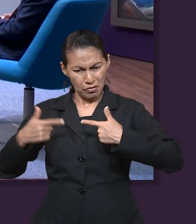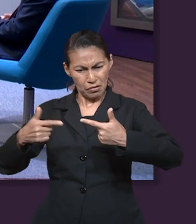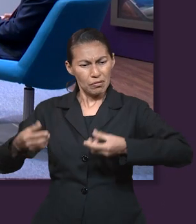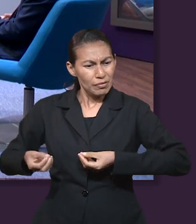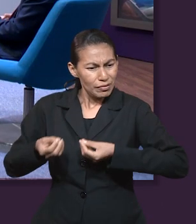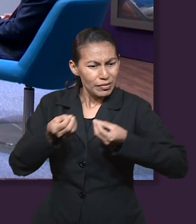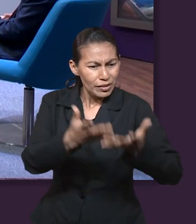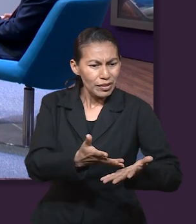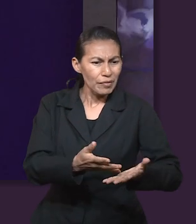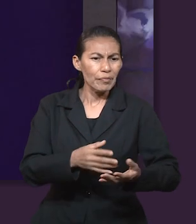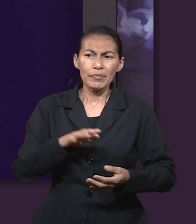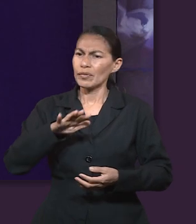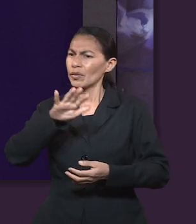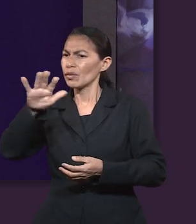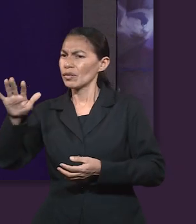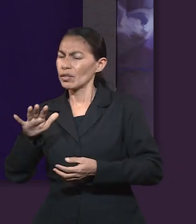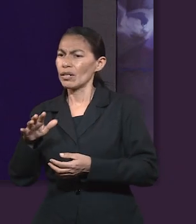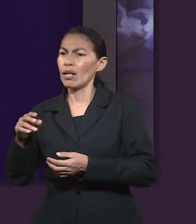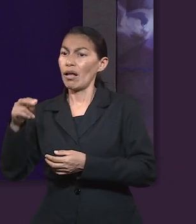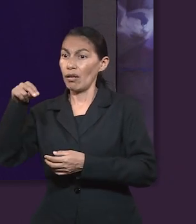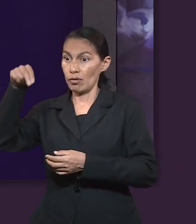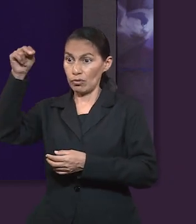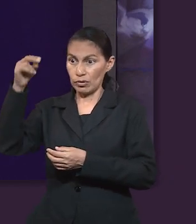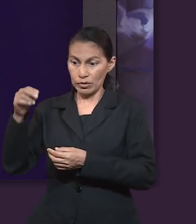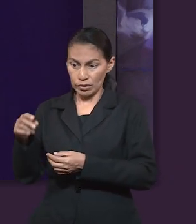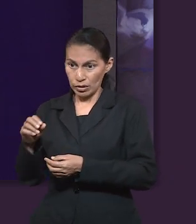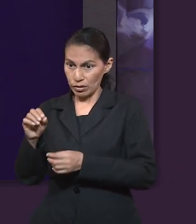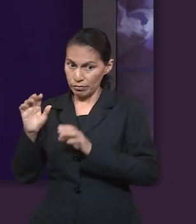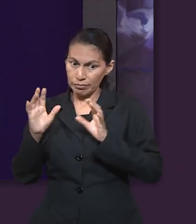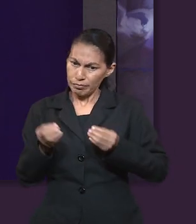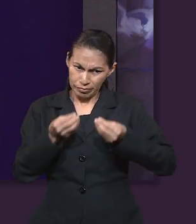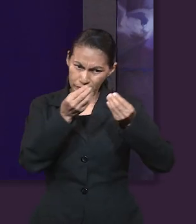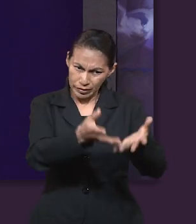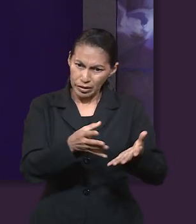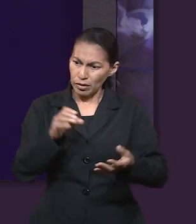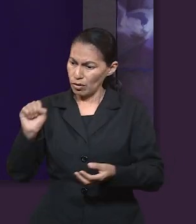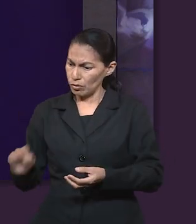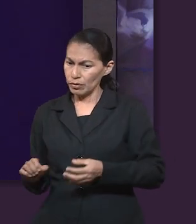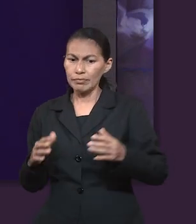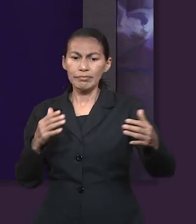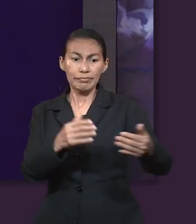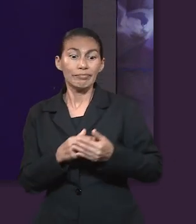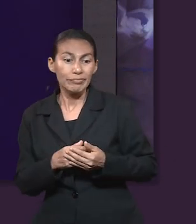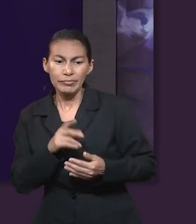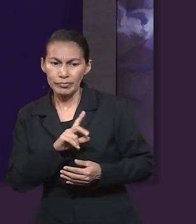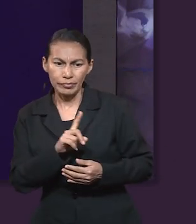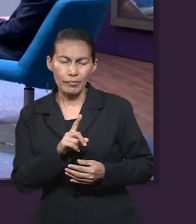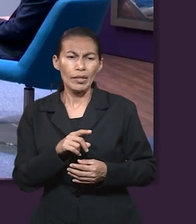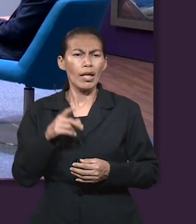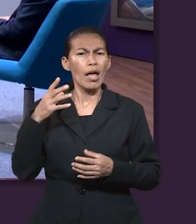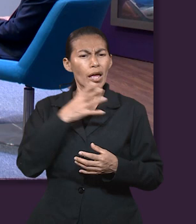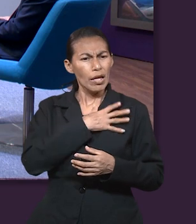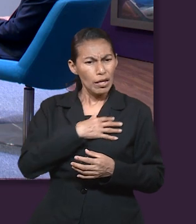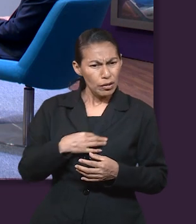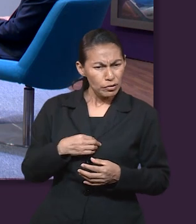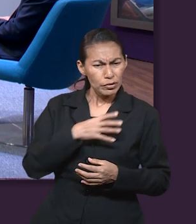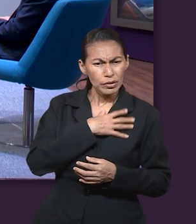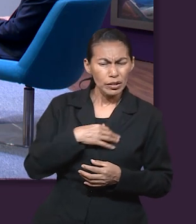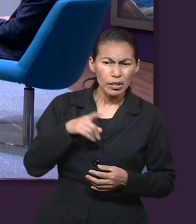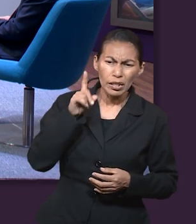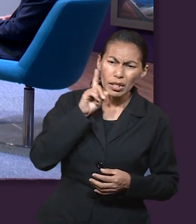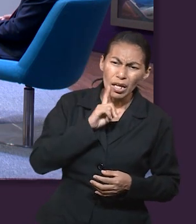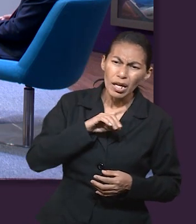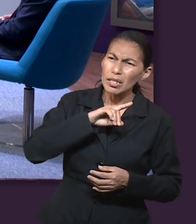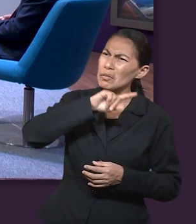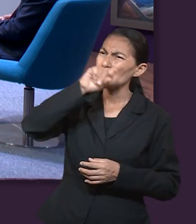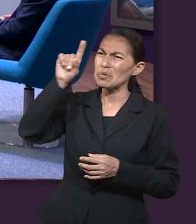descendencia, desde el occidente te reuniré, al norte le diré, entrégalos y al sur no los retengas. Trae a